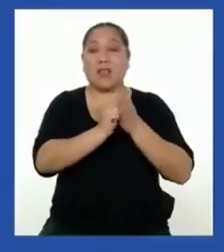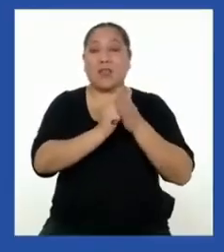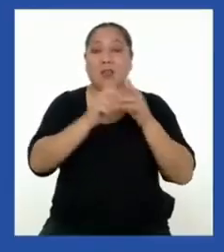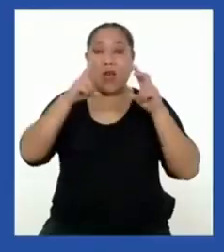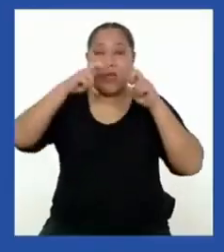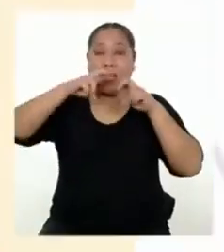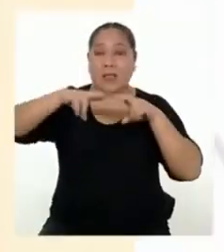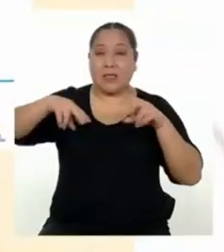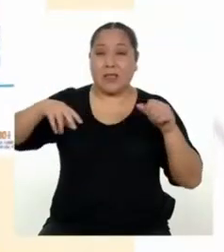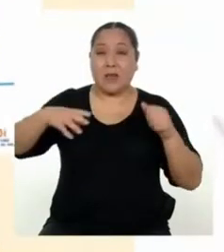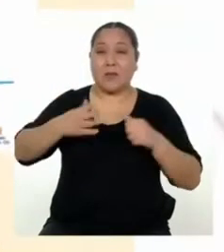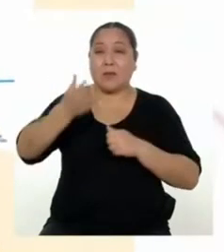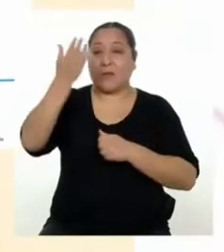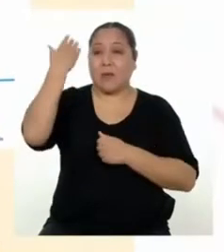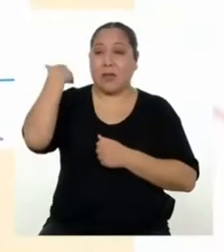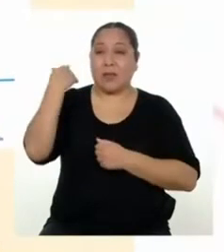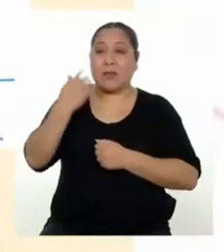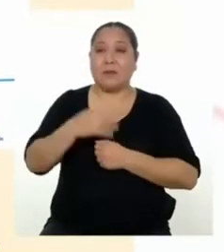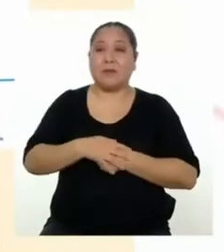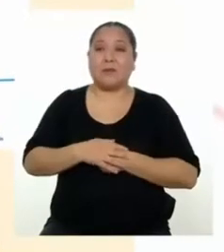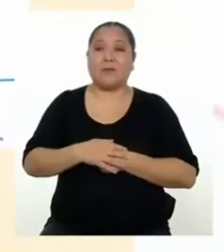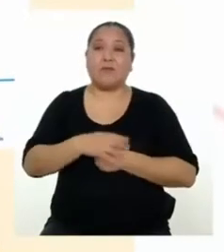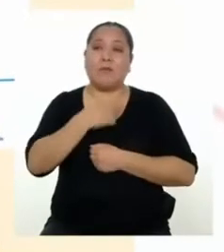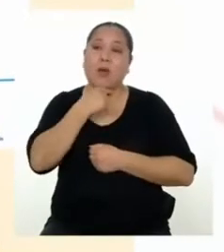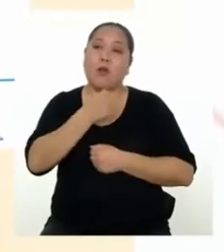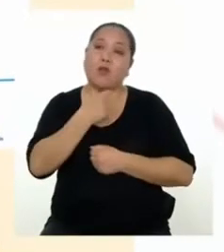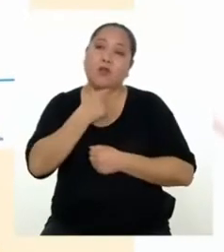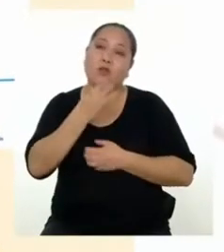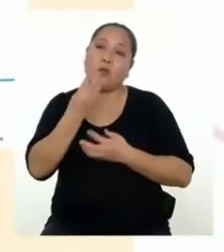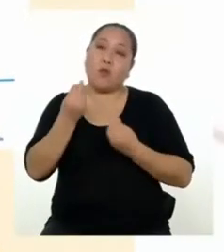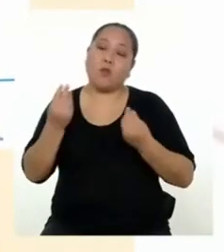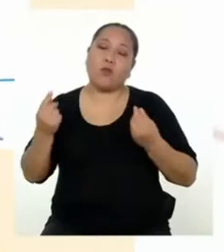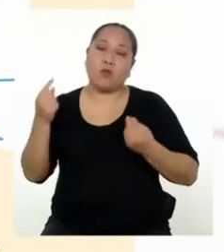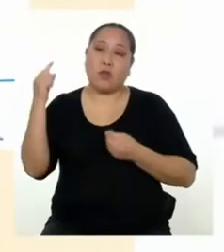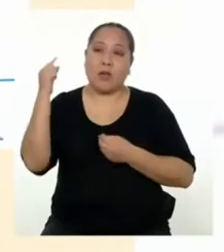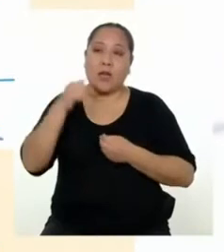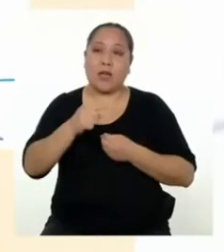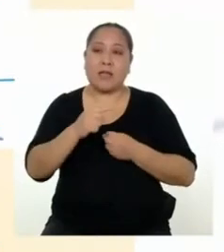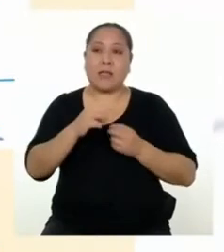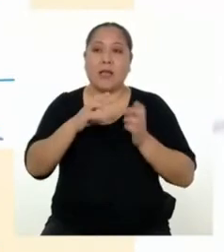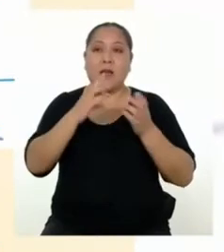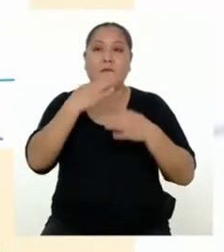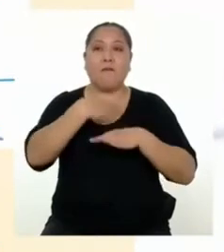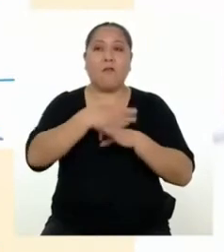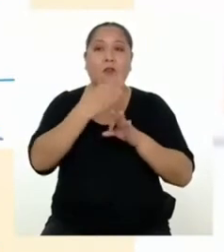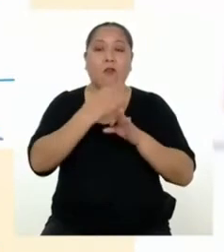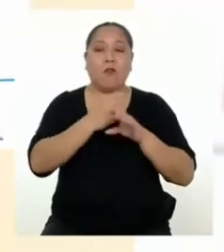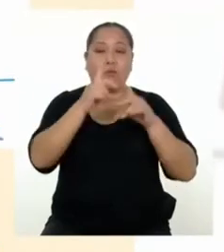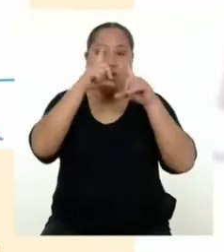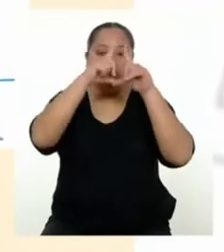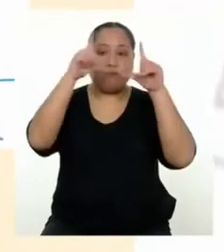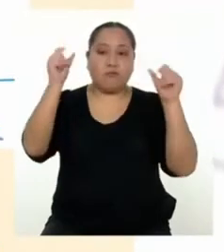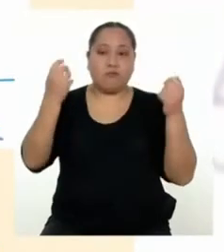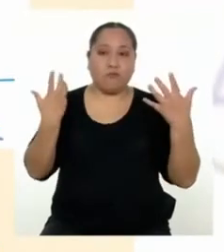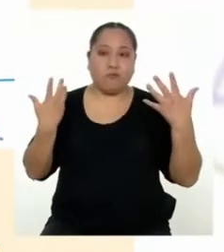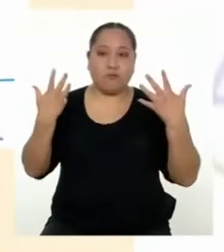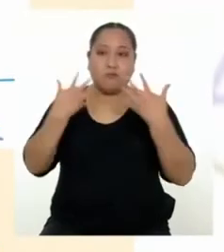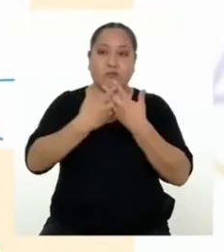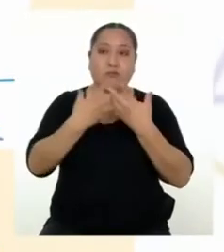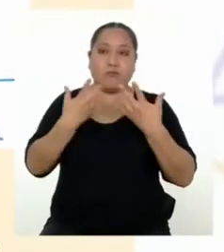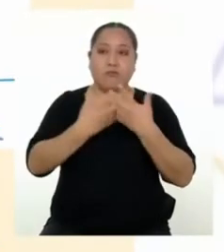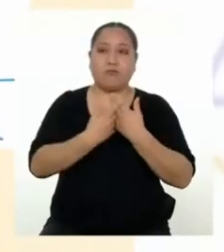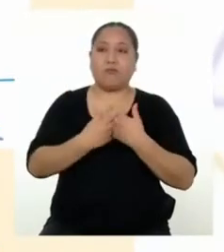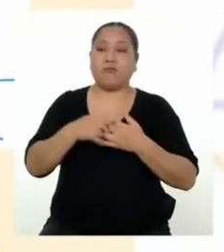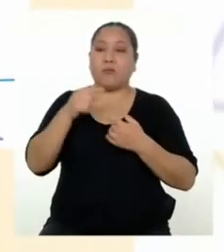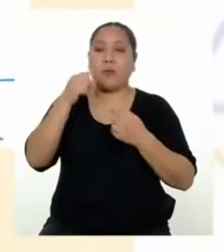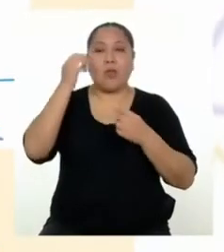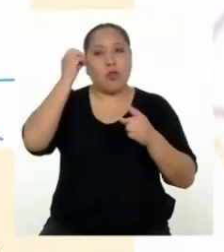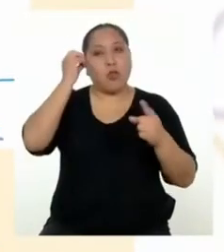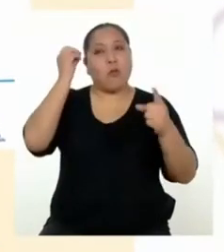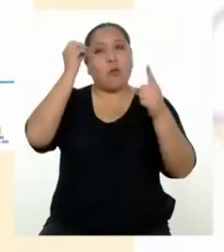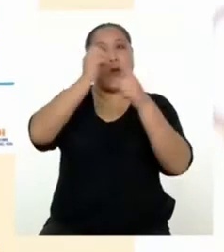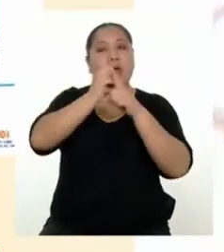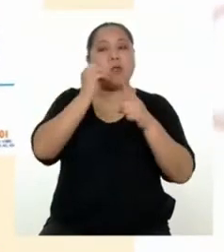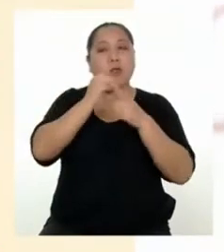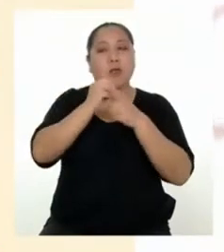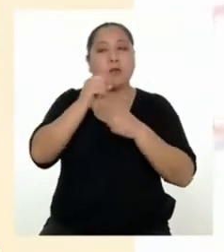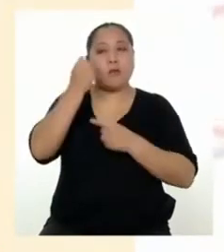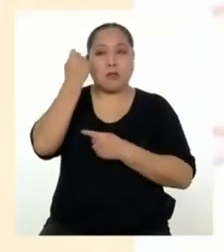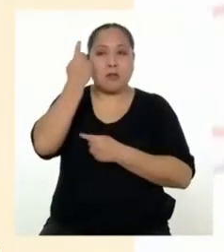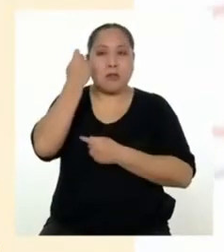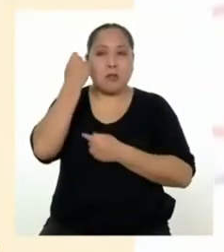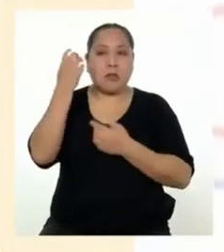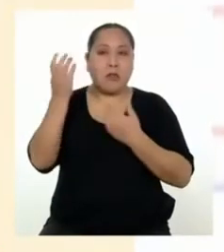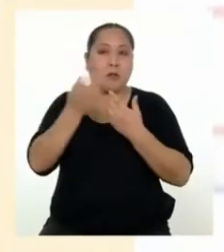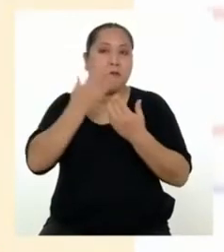anterior. Me gustó mucho que el contenido y la forma del texto se relacionaran bien y que el propósito se